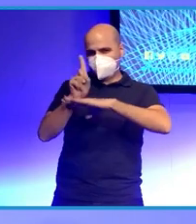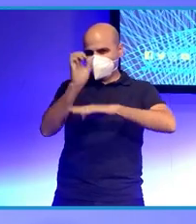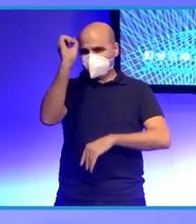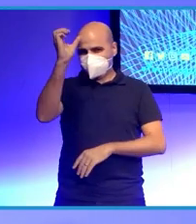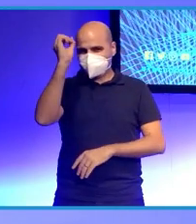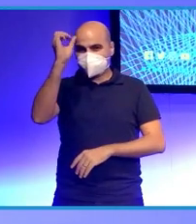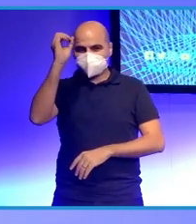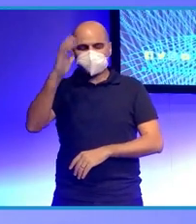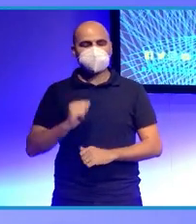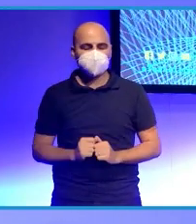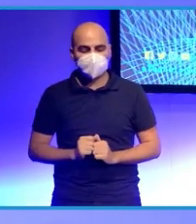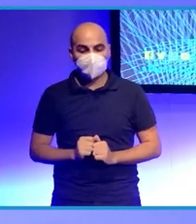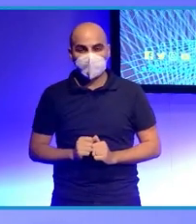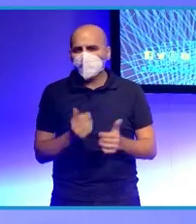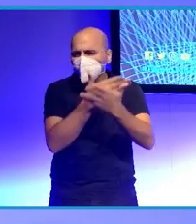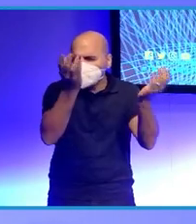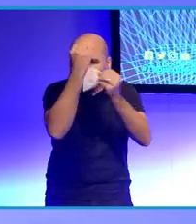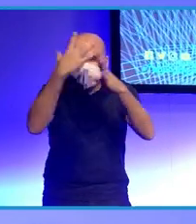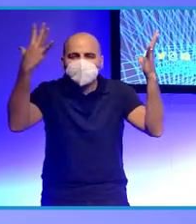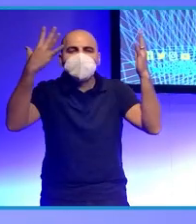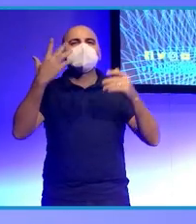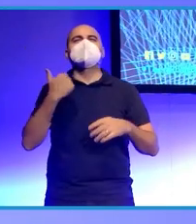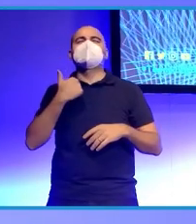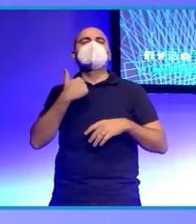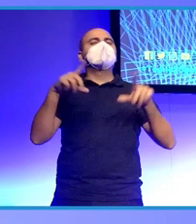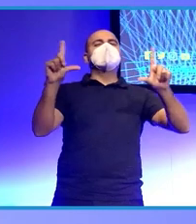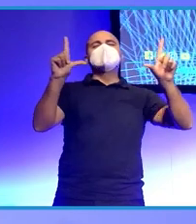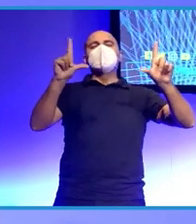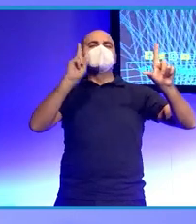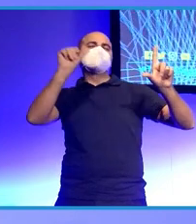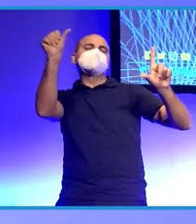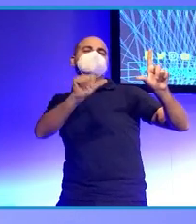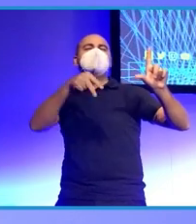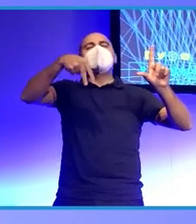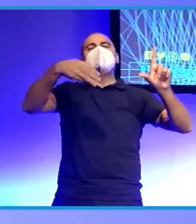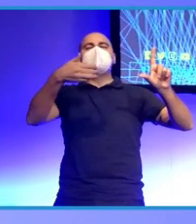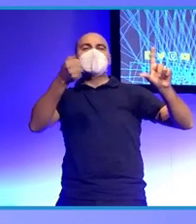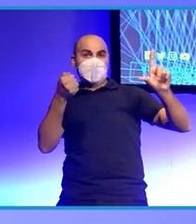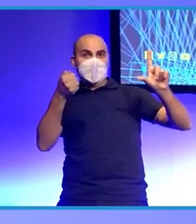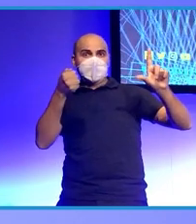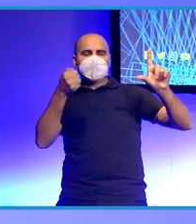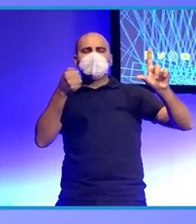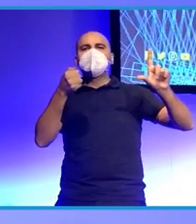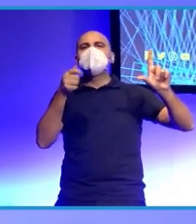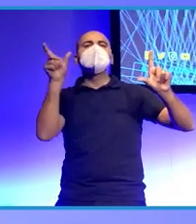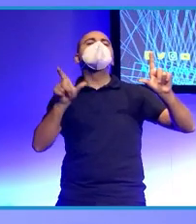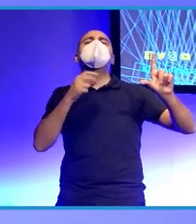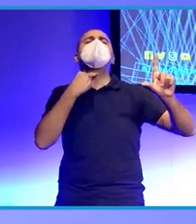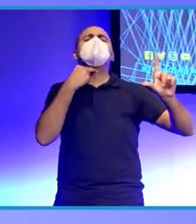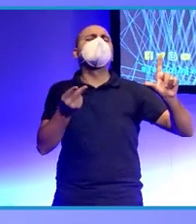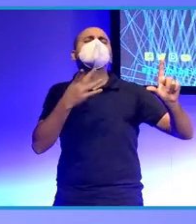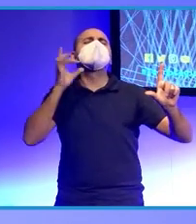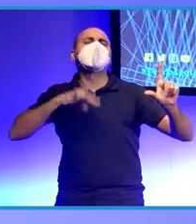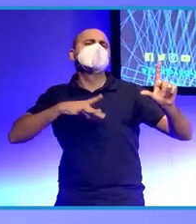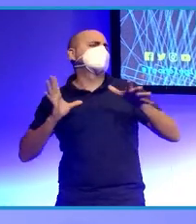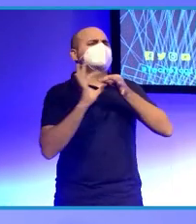alguno de ustedes se imagina la NBA sin la voz de Anthony Daimiel? A continuación, Anthony Daimiel, la voz de la NBA,